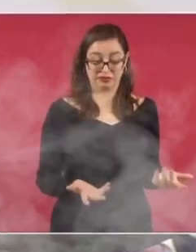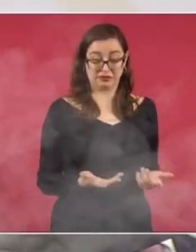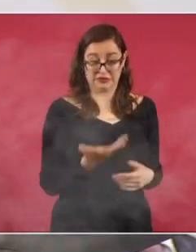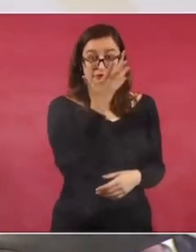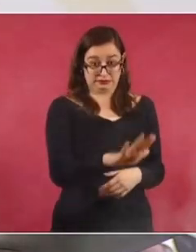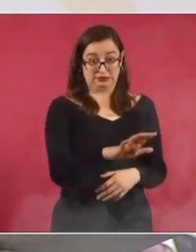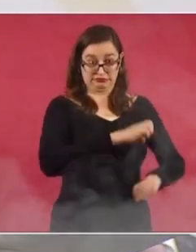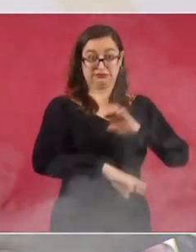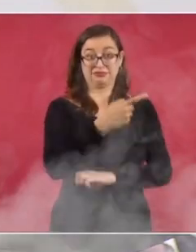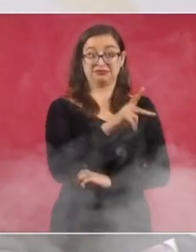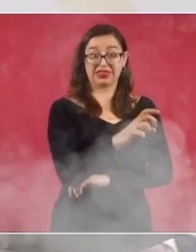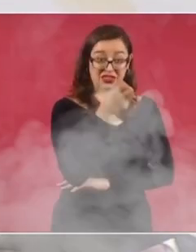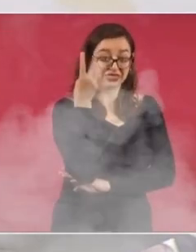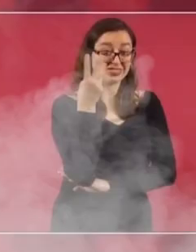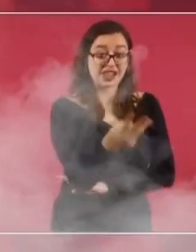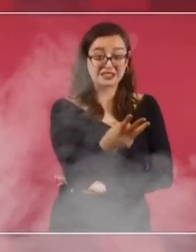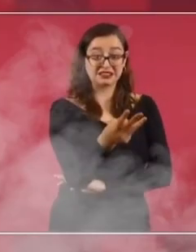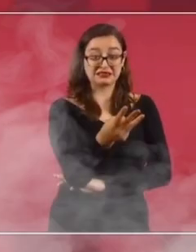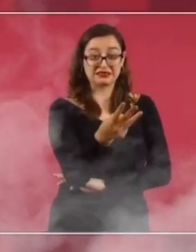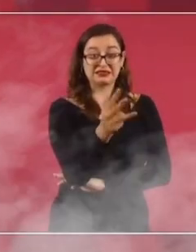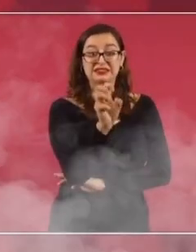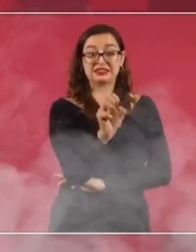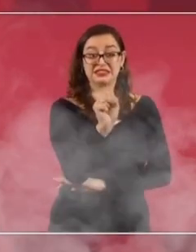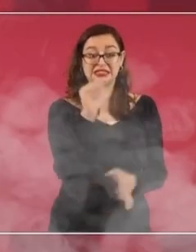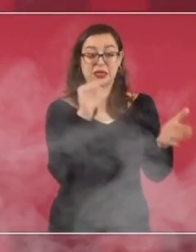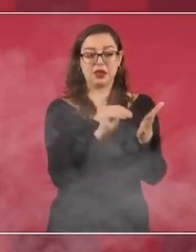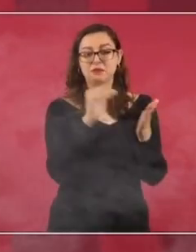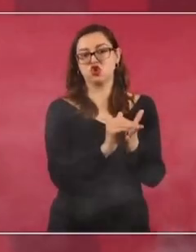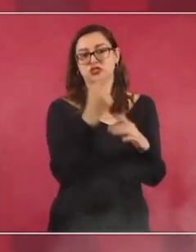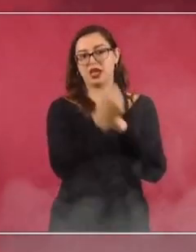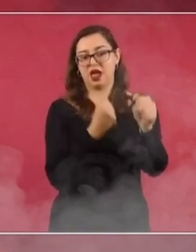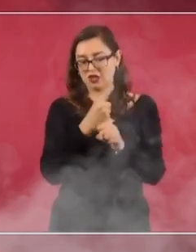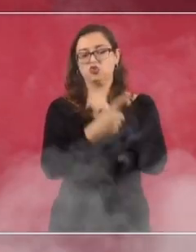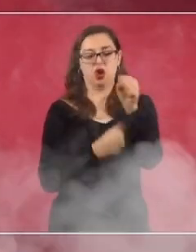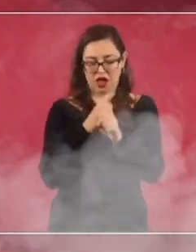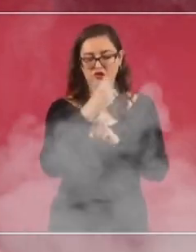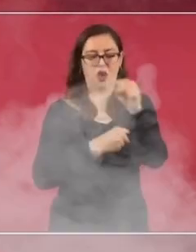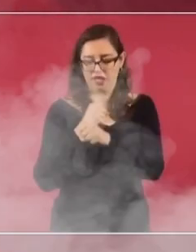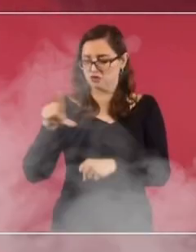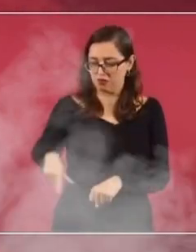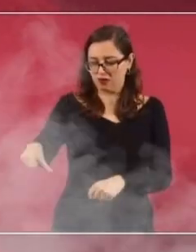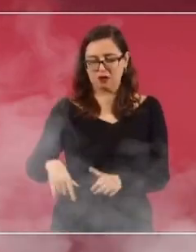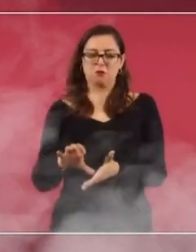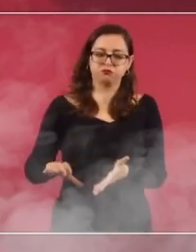recuerdo, de las 10, le vendían al gobierno 60 mil millones de pesos al año.